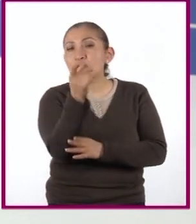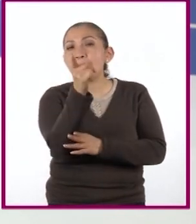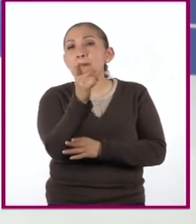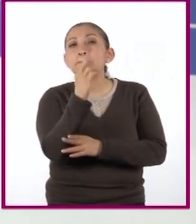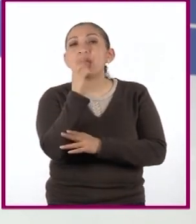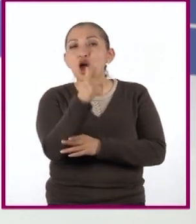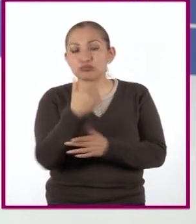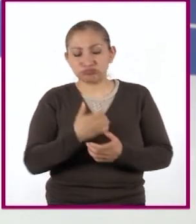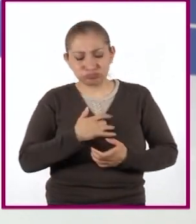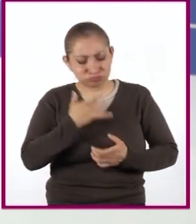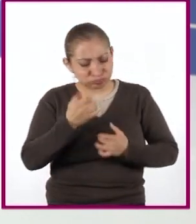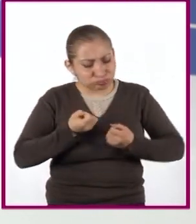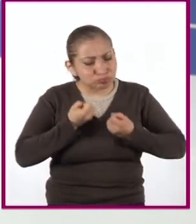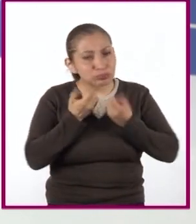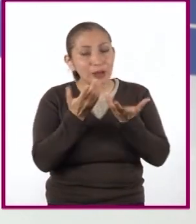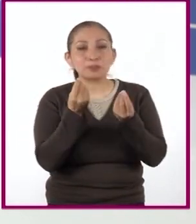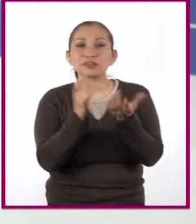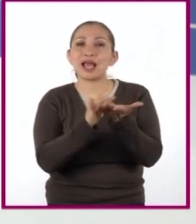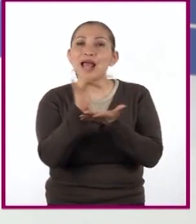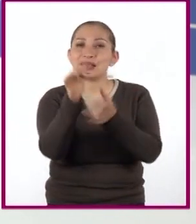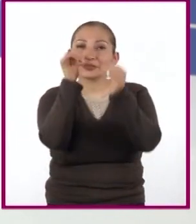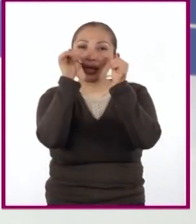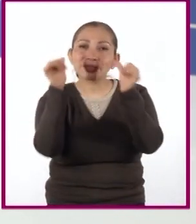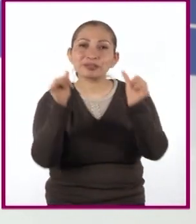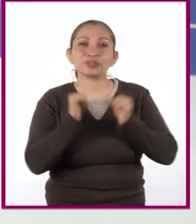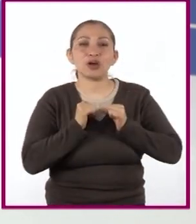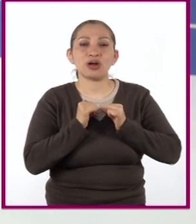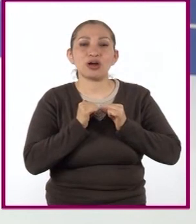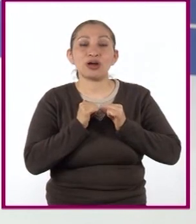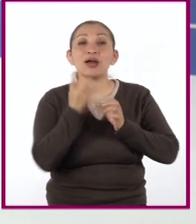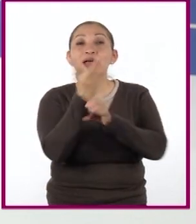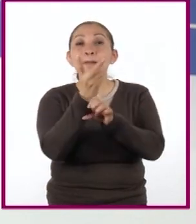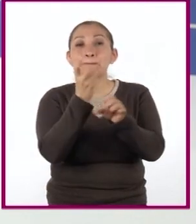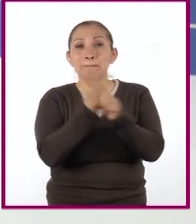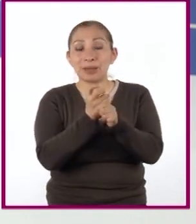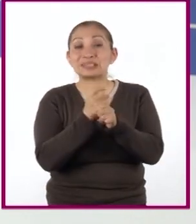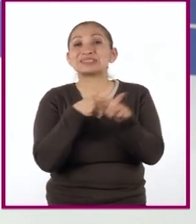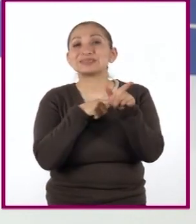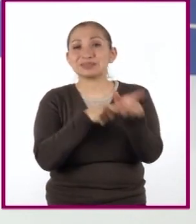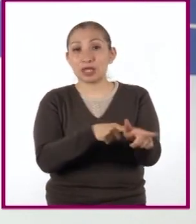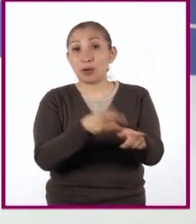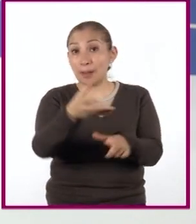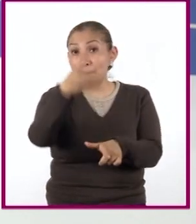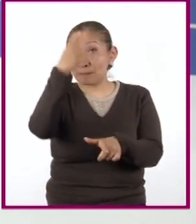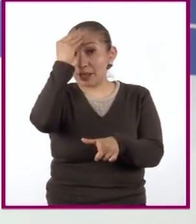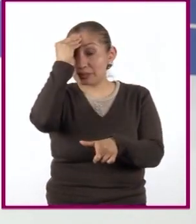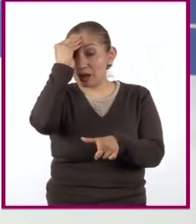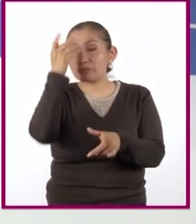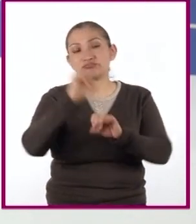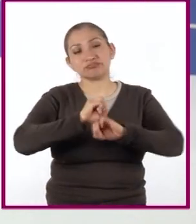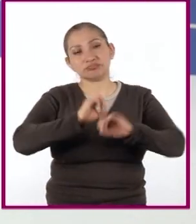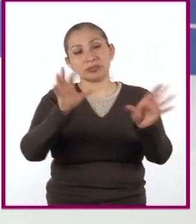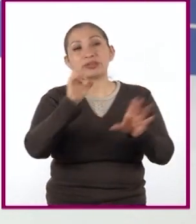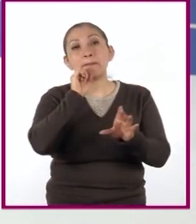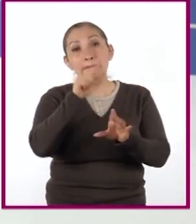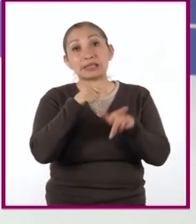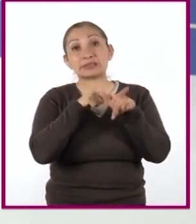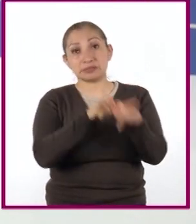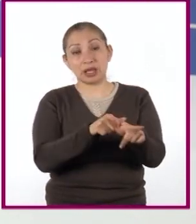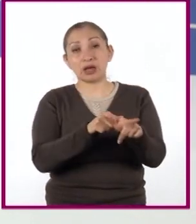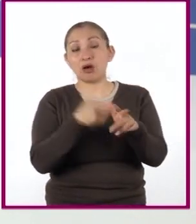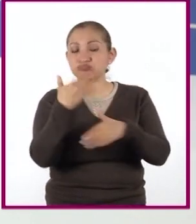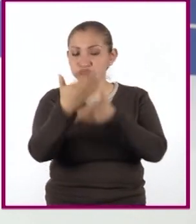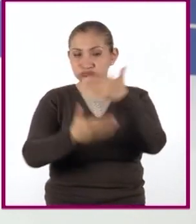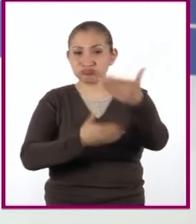mejor de ustedes. Muchas gracias por su atención. les invito a que continúen aprendiendo y por supuesto que sigamos